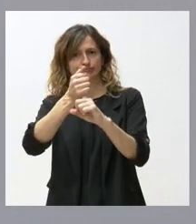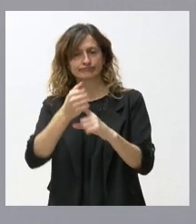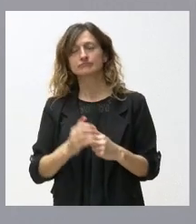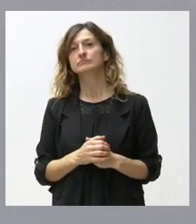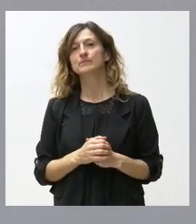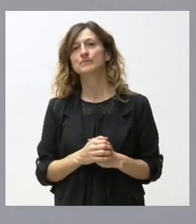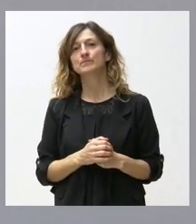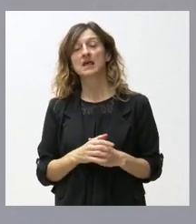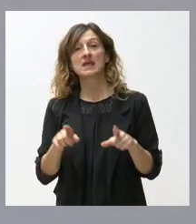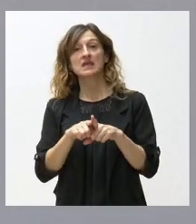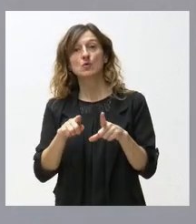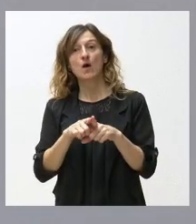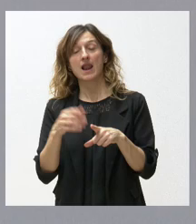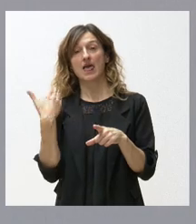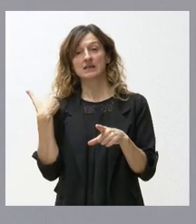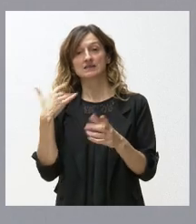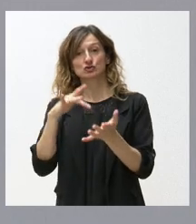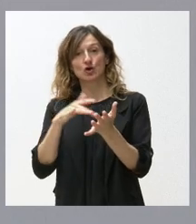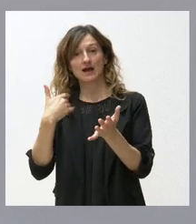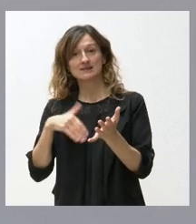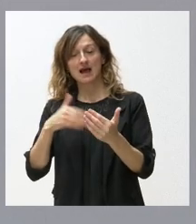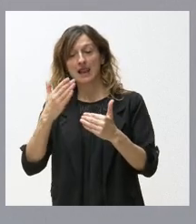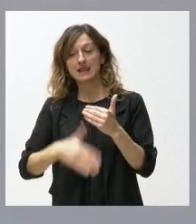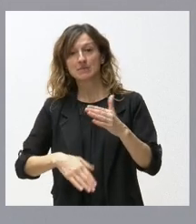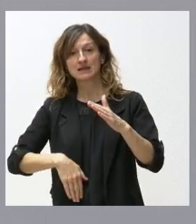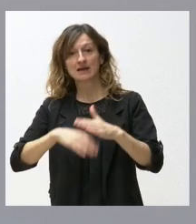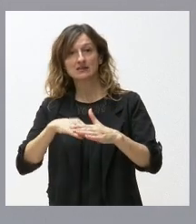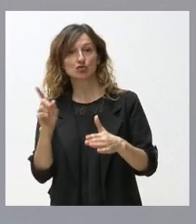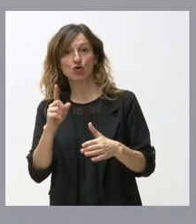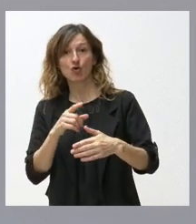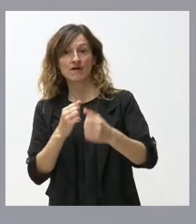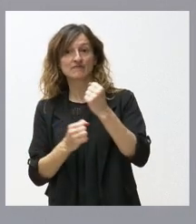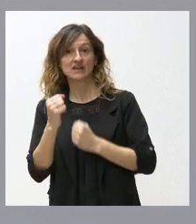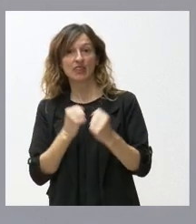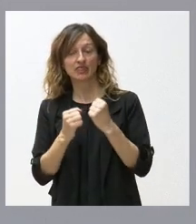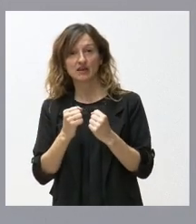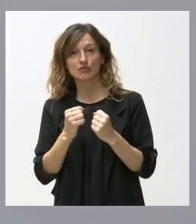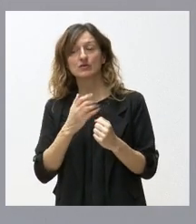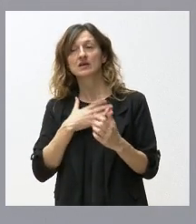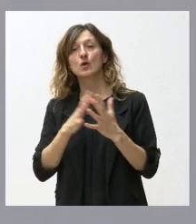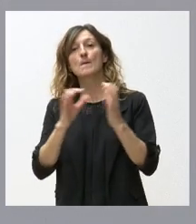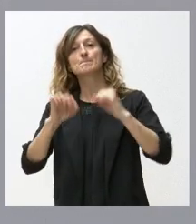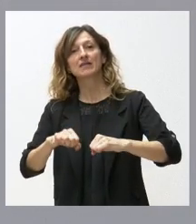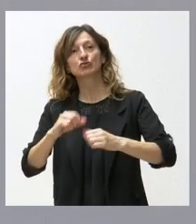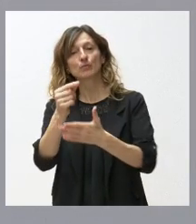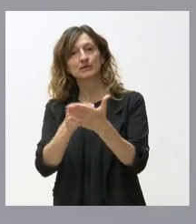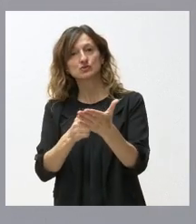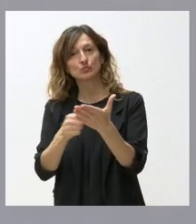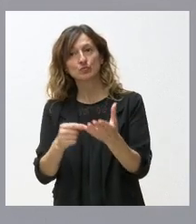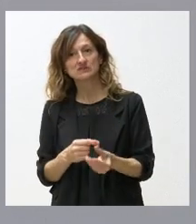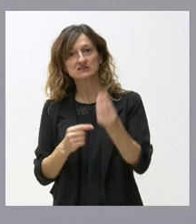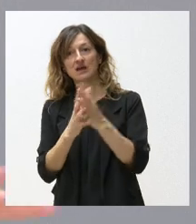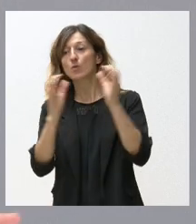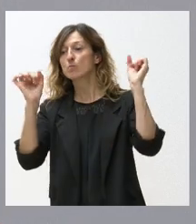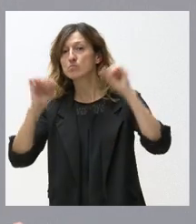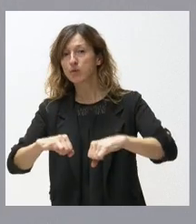igual que hemos alcanzado un pacto sobre el límite de gasto no financiero, alcanzar un pacto presupuestario y que ese pacto presupuestario dé lugar,